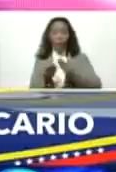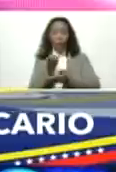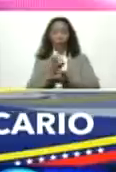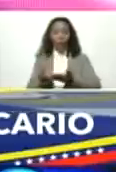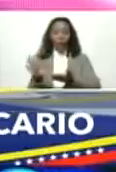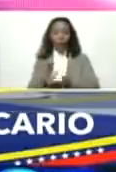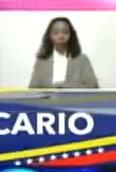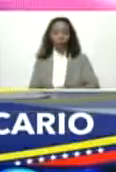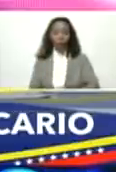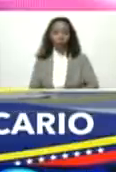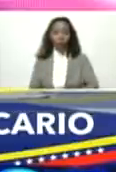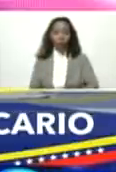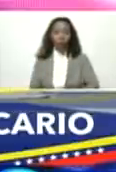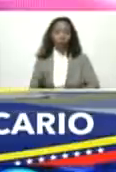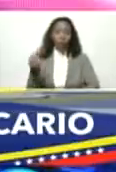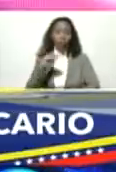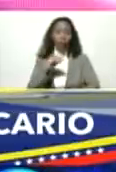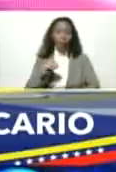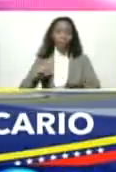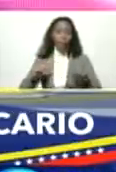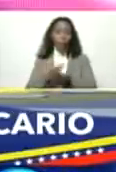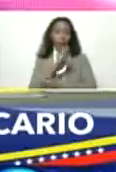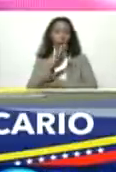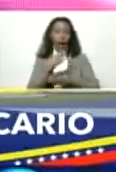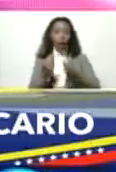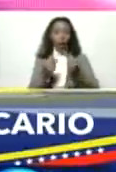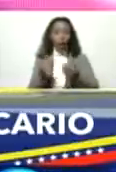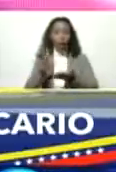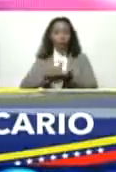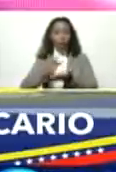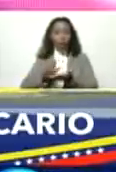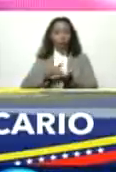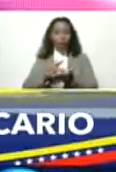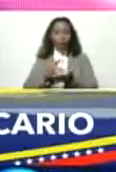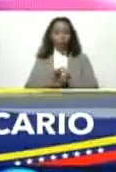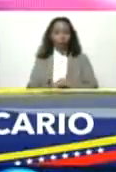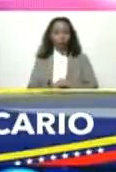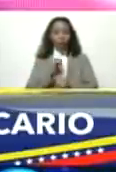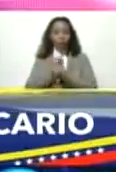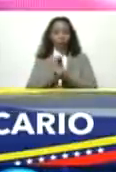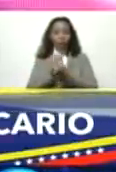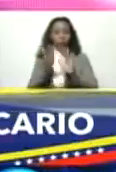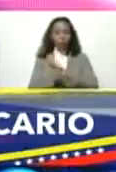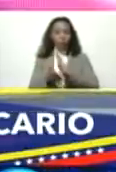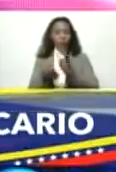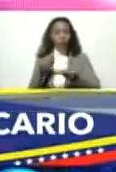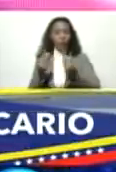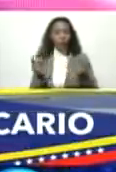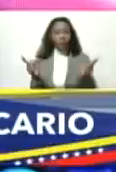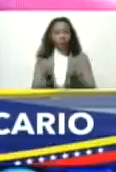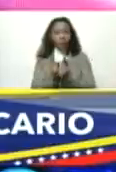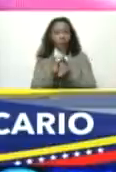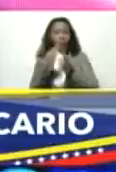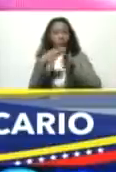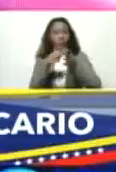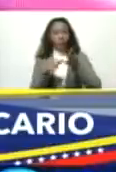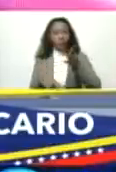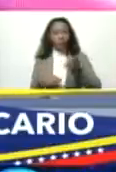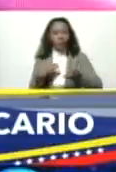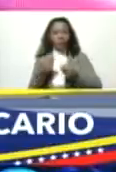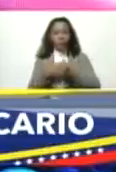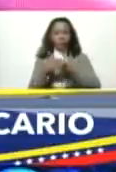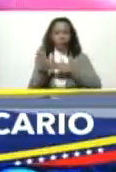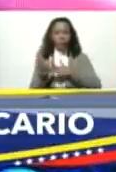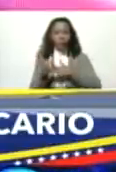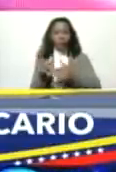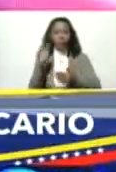además para impulsar la economía digital se simplifican los requisitos para abrir cuentas con